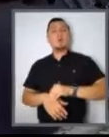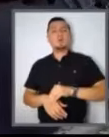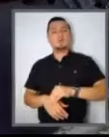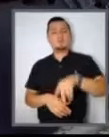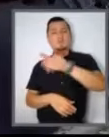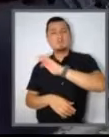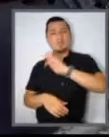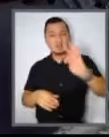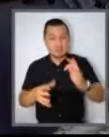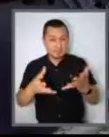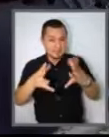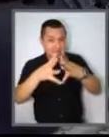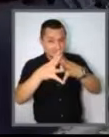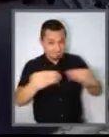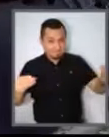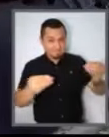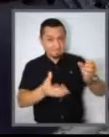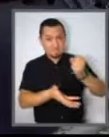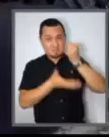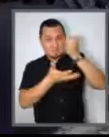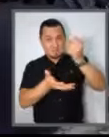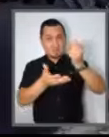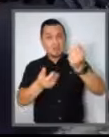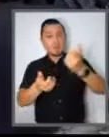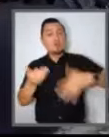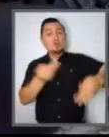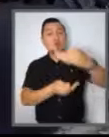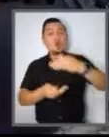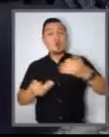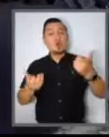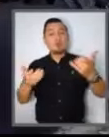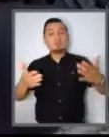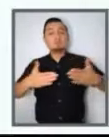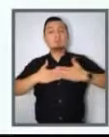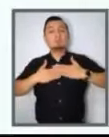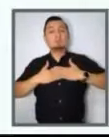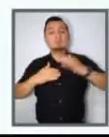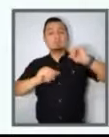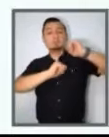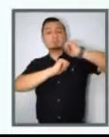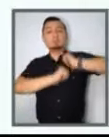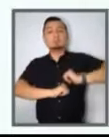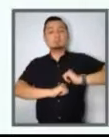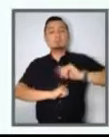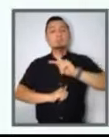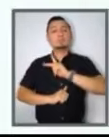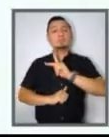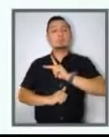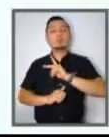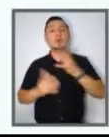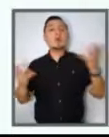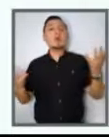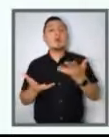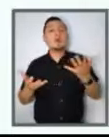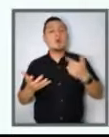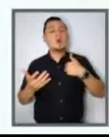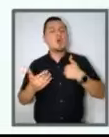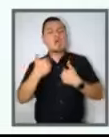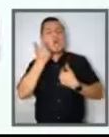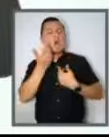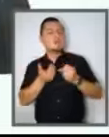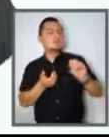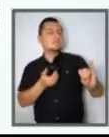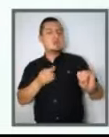dice el presidente en sus mañaneras. Eso es lo que se está escondiendo en el debate. que nosotros estamos peleando, 10 gobernadores cuando menos del